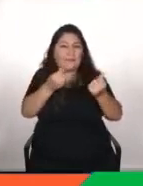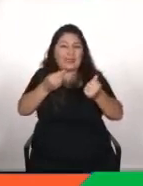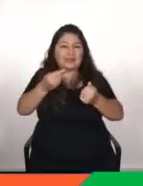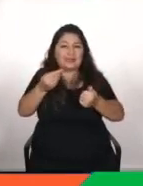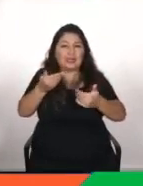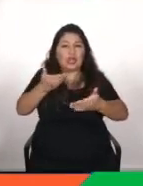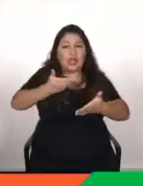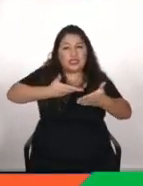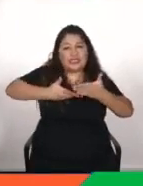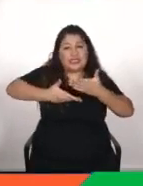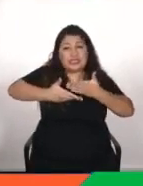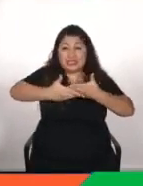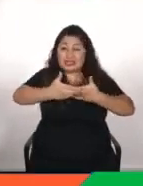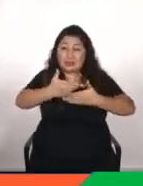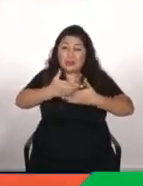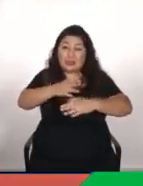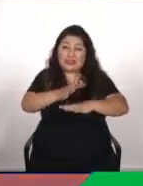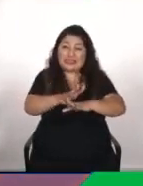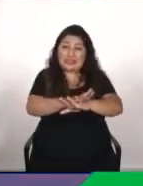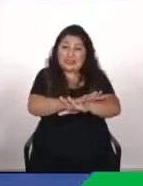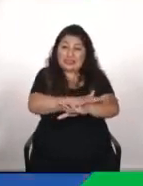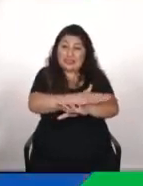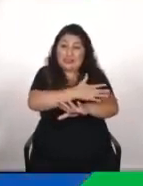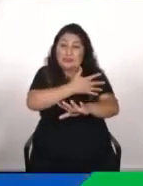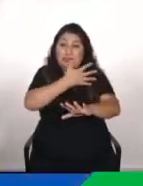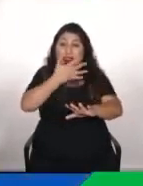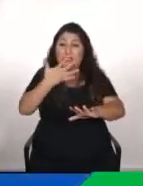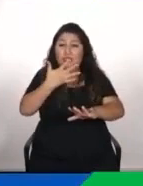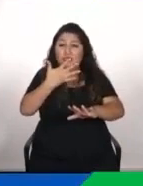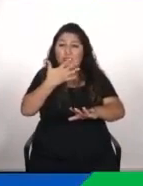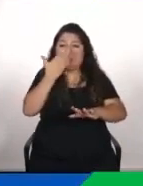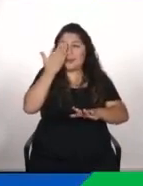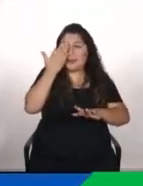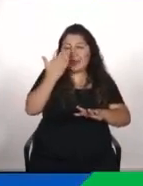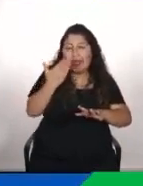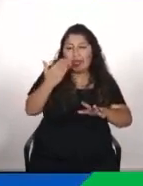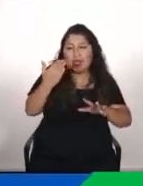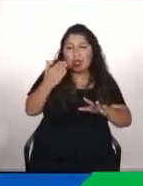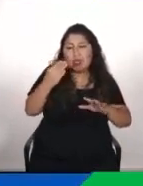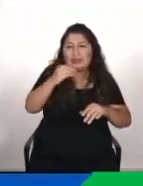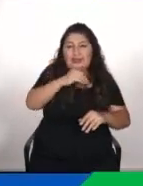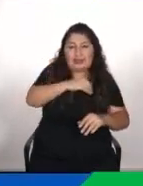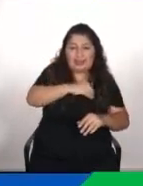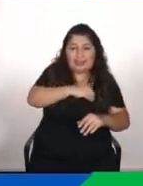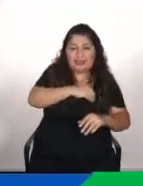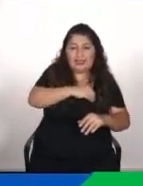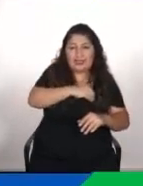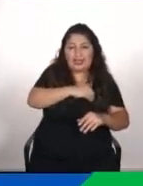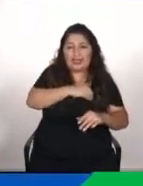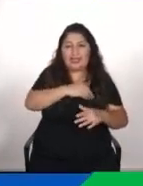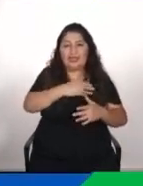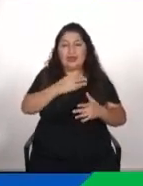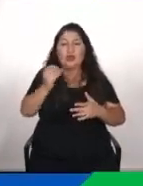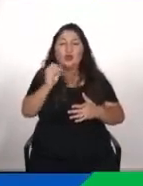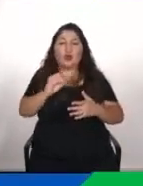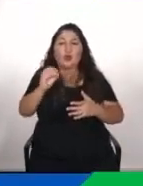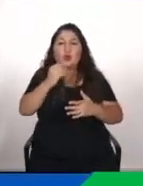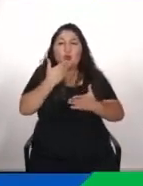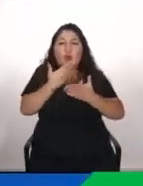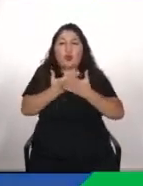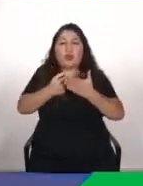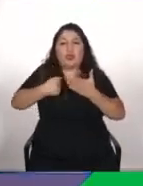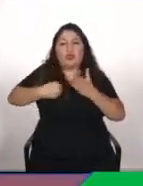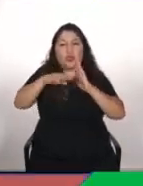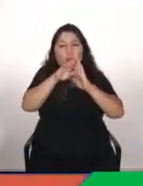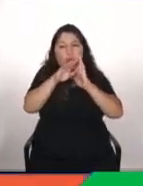un sentimiento que podría ser semejante a tener un sentimiento malo triste de tristeza internamente bueno o cuando programamos